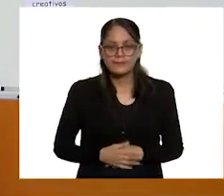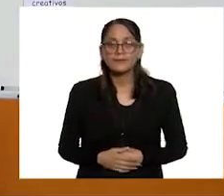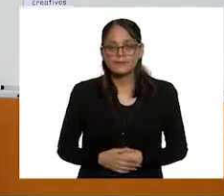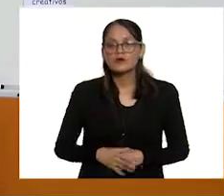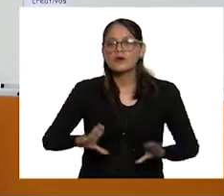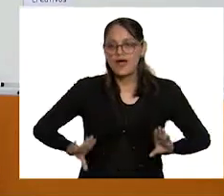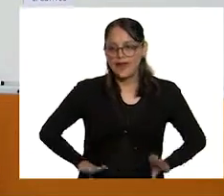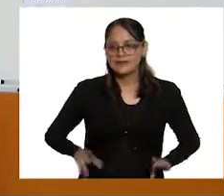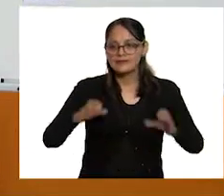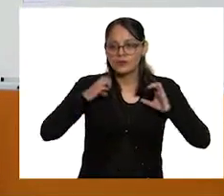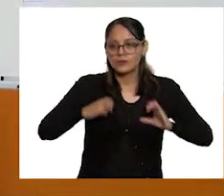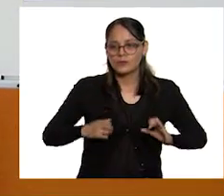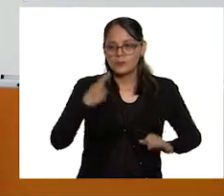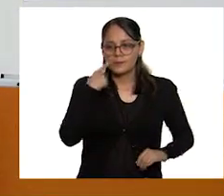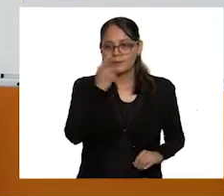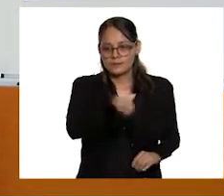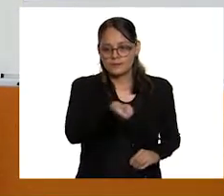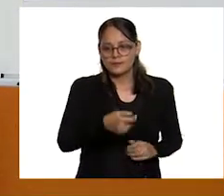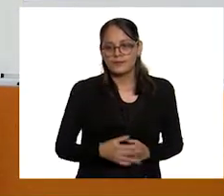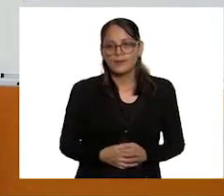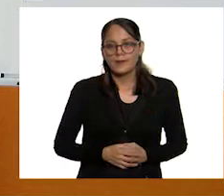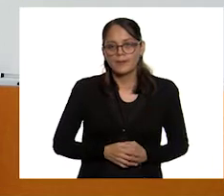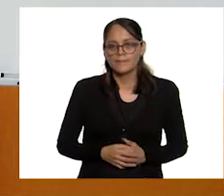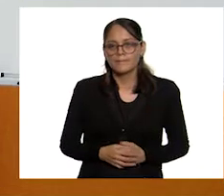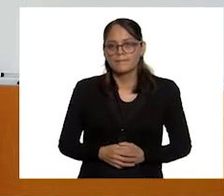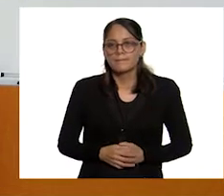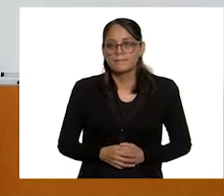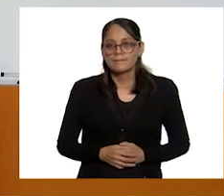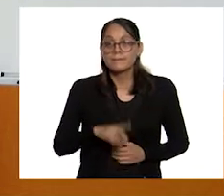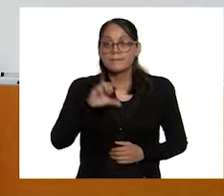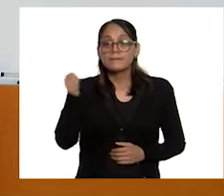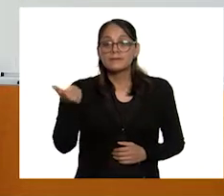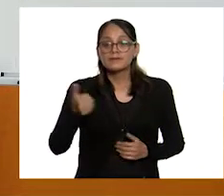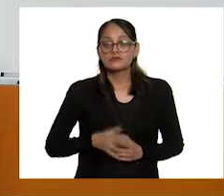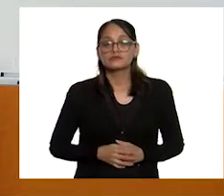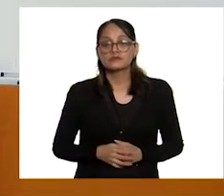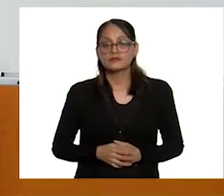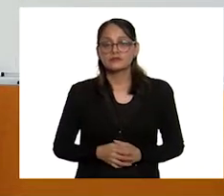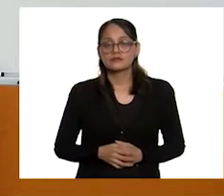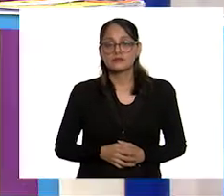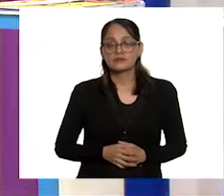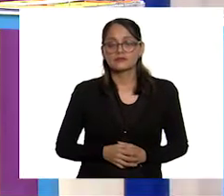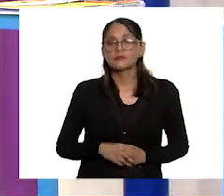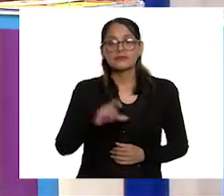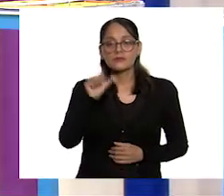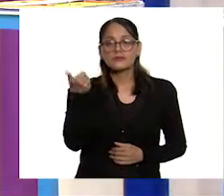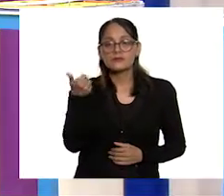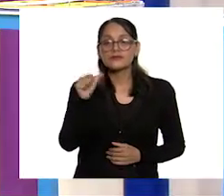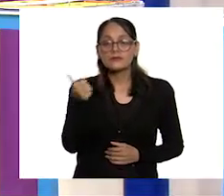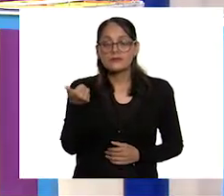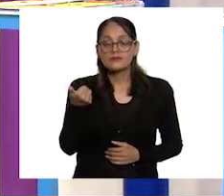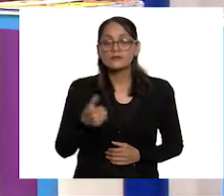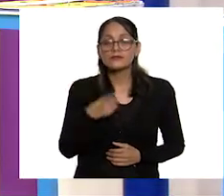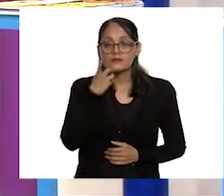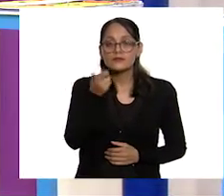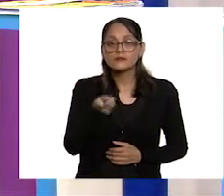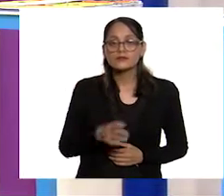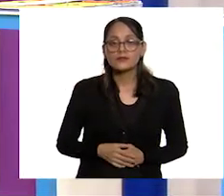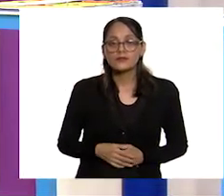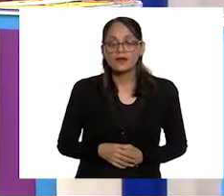físicas. Físicas. Es lo que usan. Muy bien. Muy bien. Esta es otra y dice